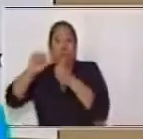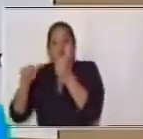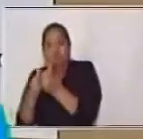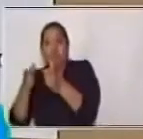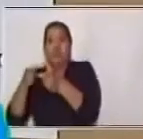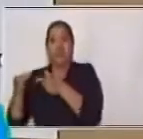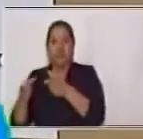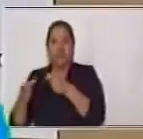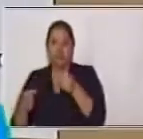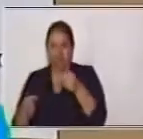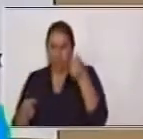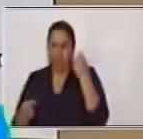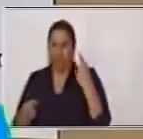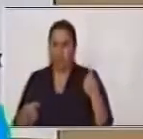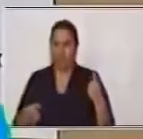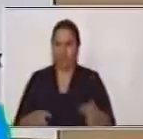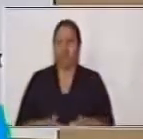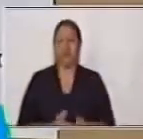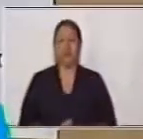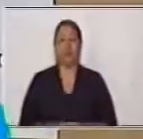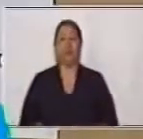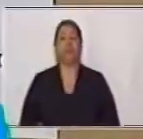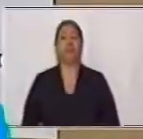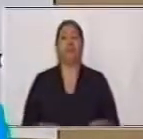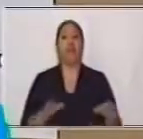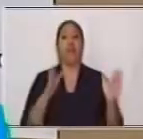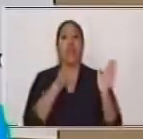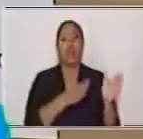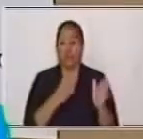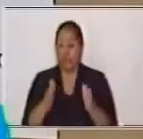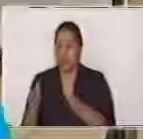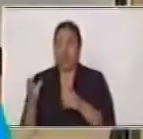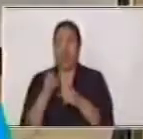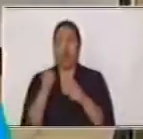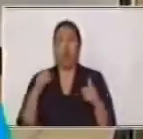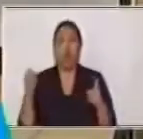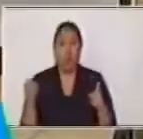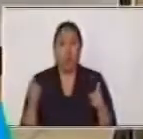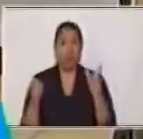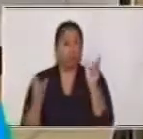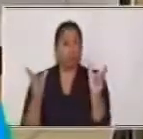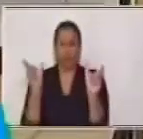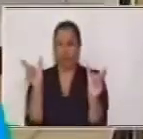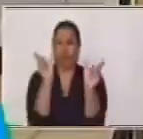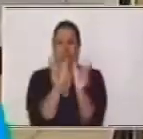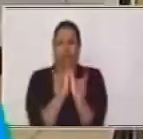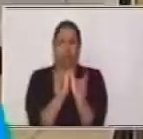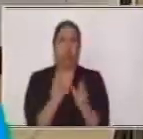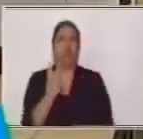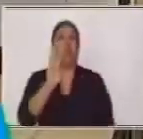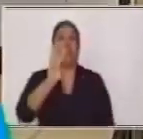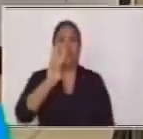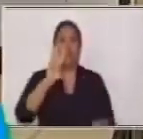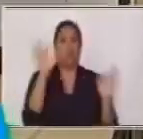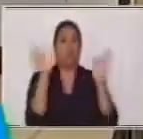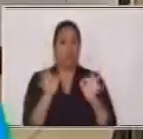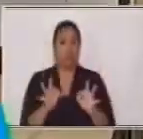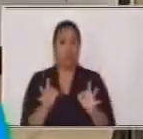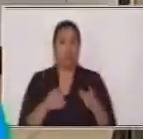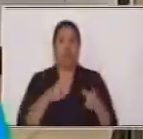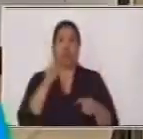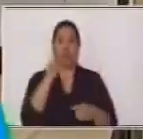Entonces, la clasificación de las oraciones compuestas es en tres formas. Las oraciones coordinadas,